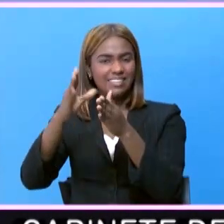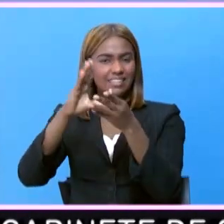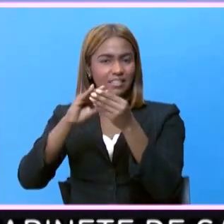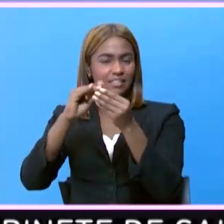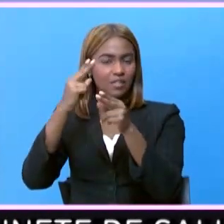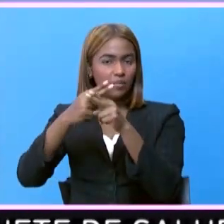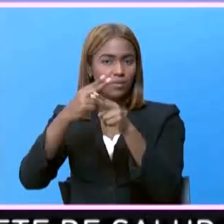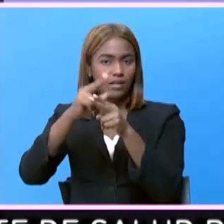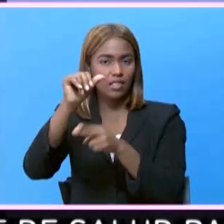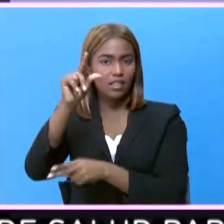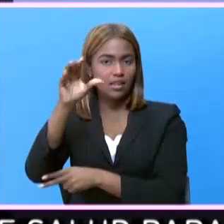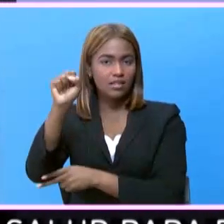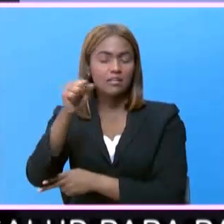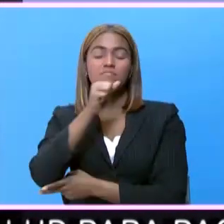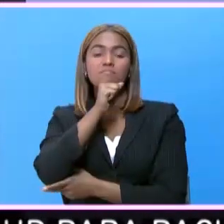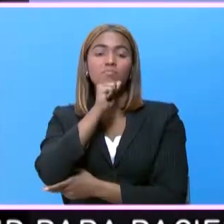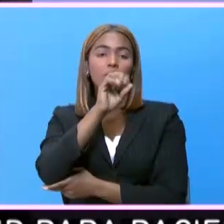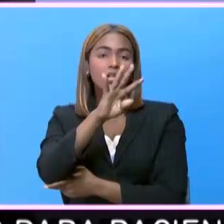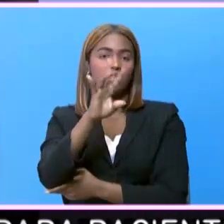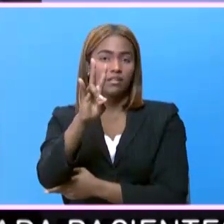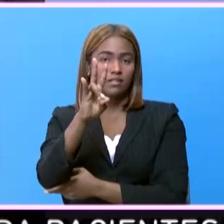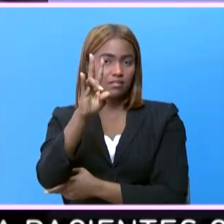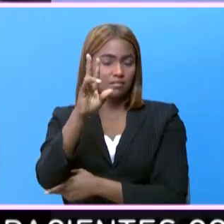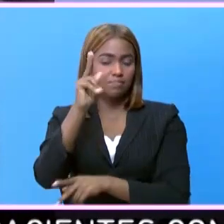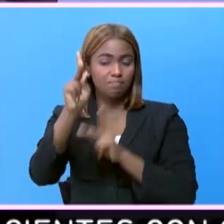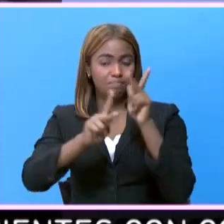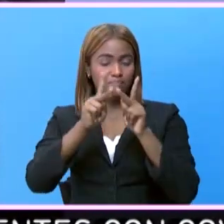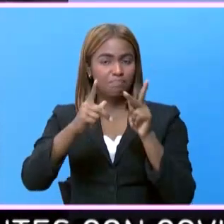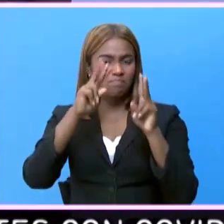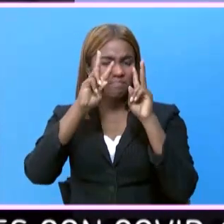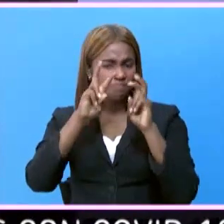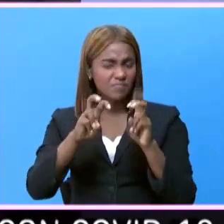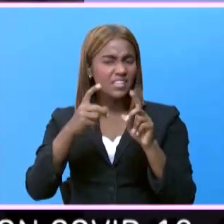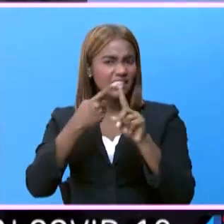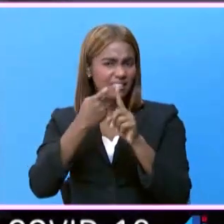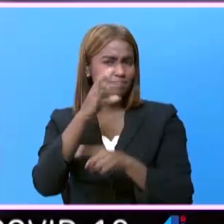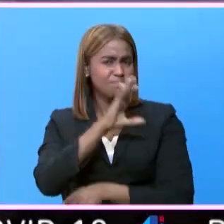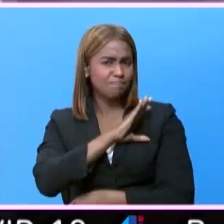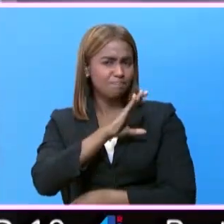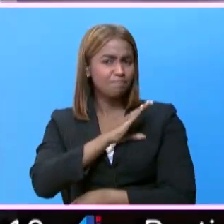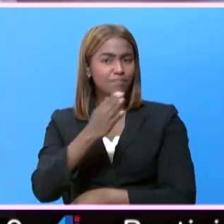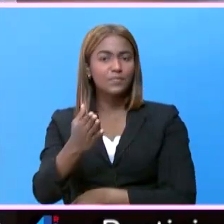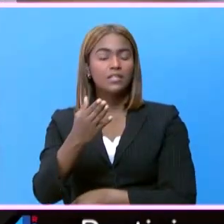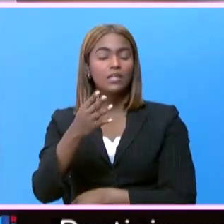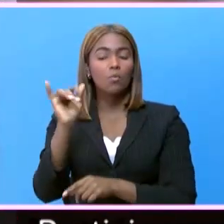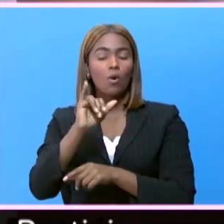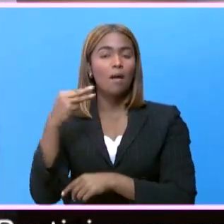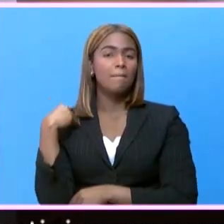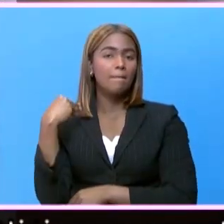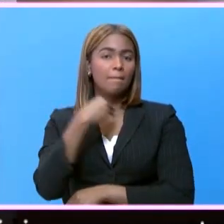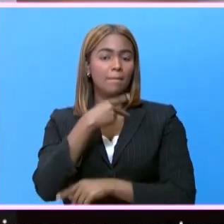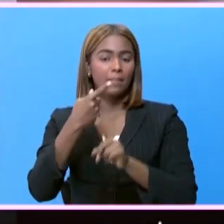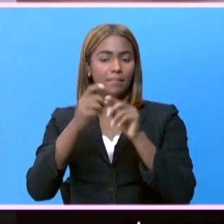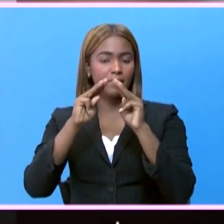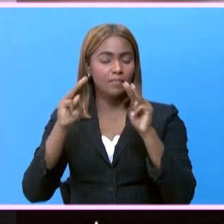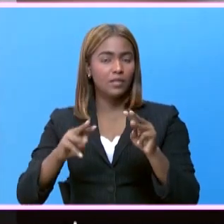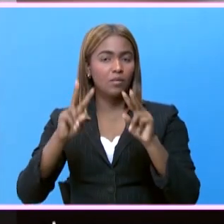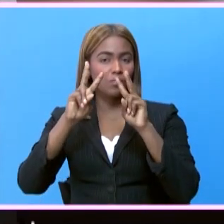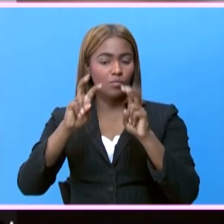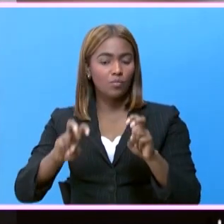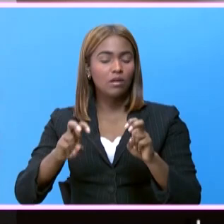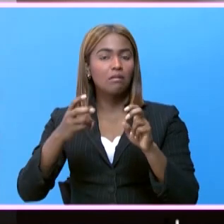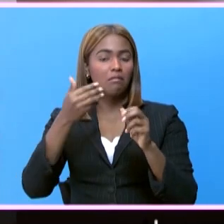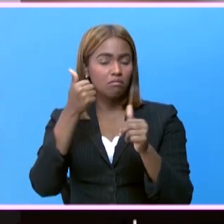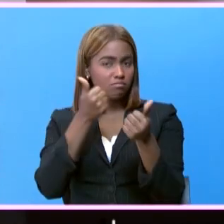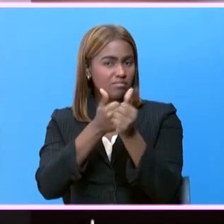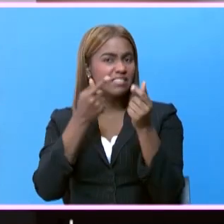de 46 años de edad. Agentes de investigaciones criminales de la Policía Nacional y miembros del Ministerio Público investigan el